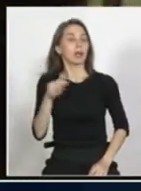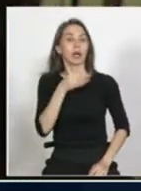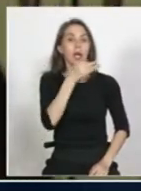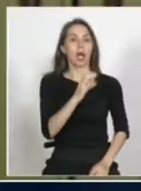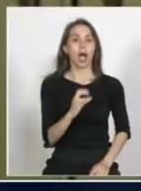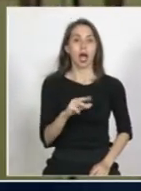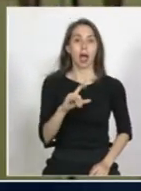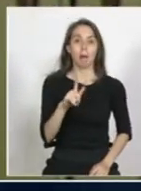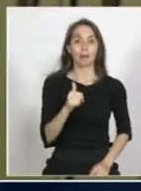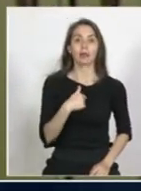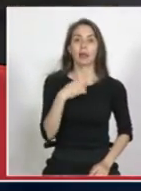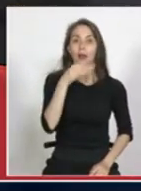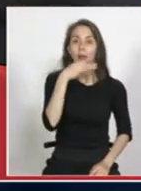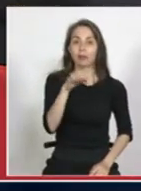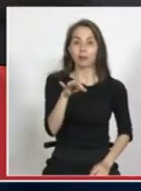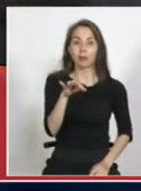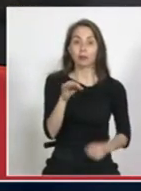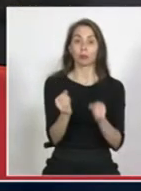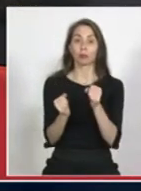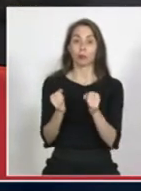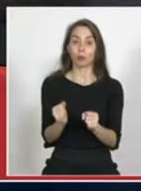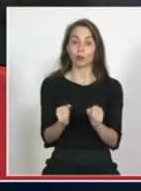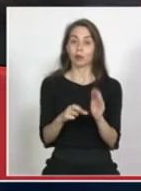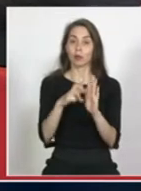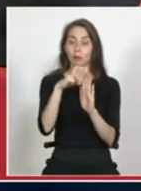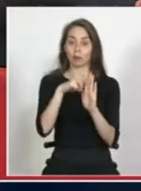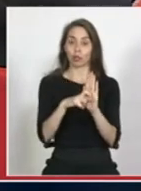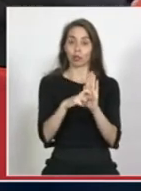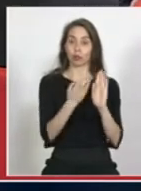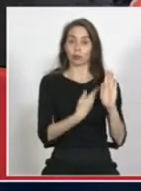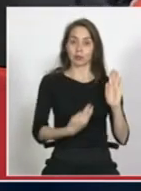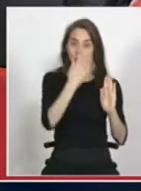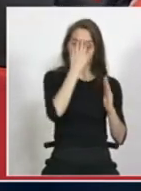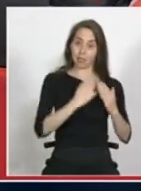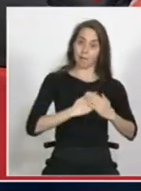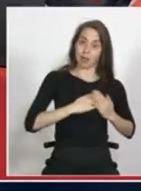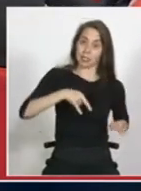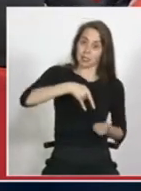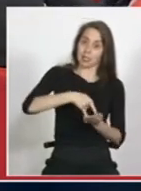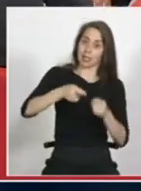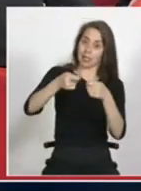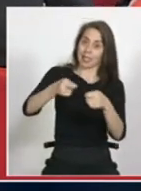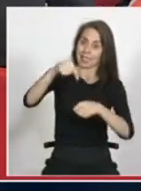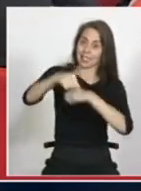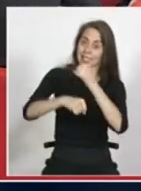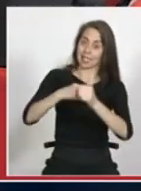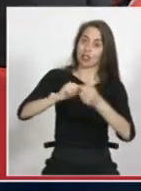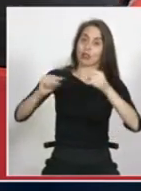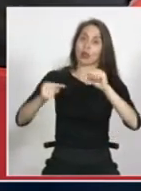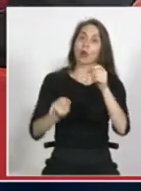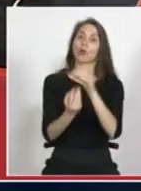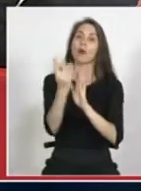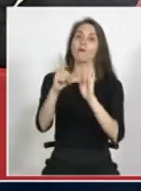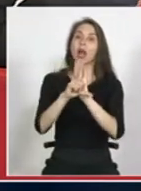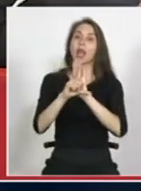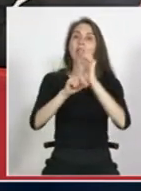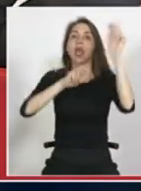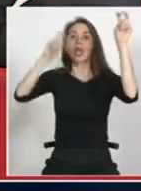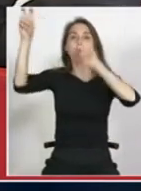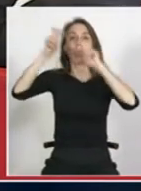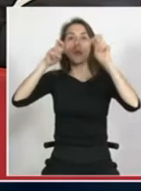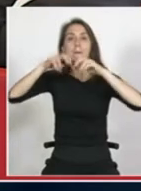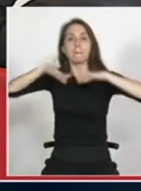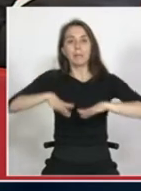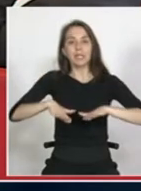lo que yo decía era que puede en el proyecto que presentó la presidenta Bachelet este año para discutir sobre una nueva ley de migración y extranjería viene en el